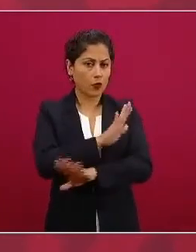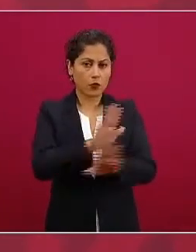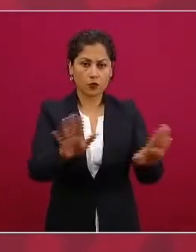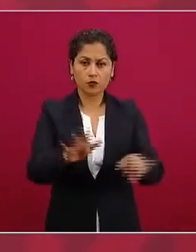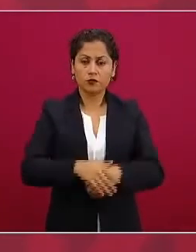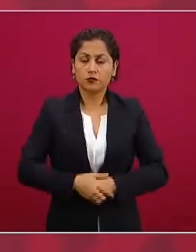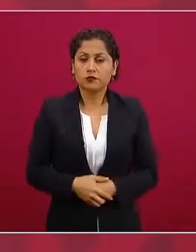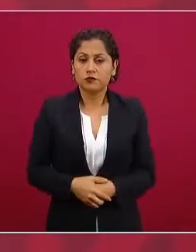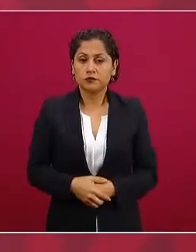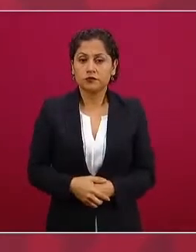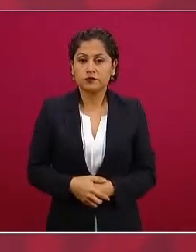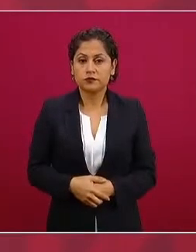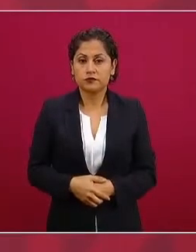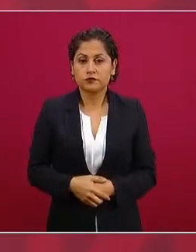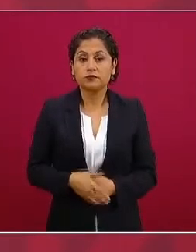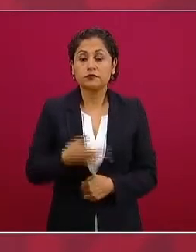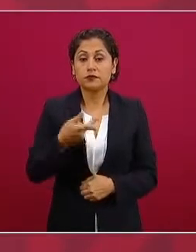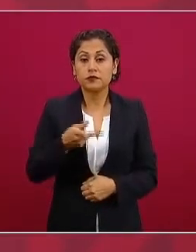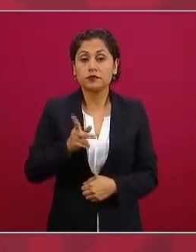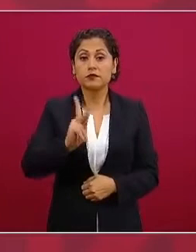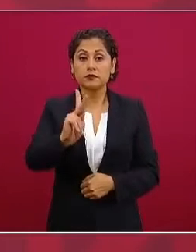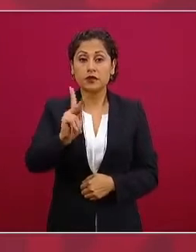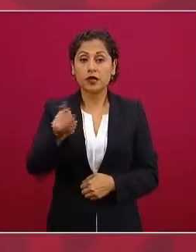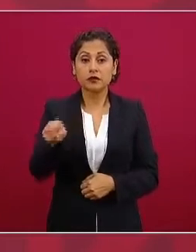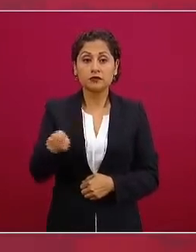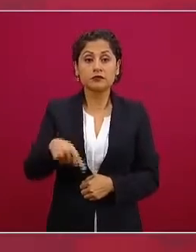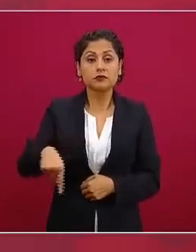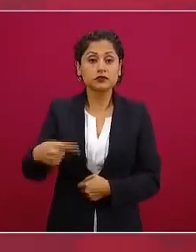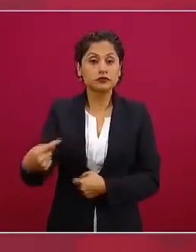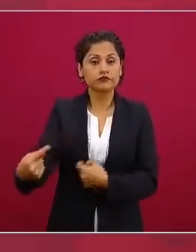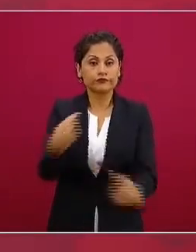me tengo que defender porque además